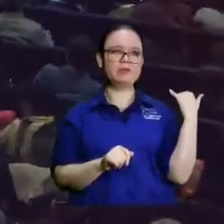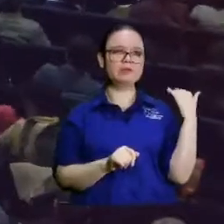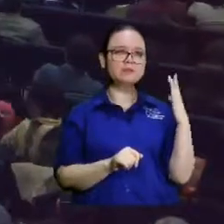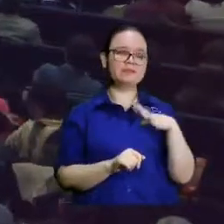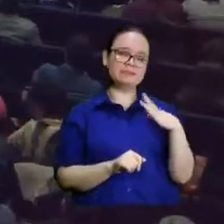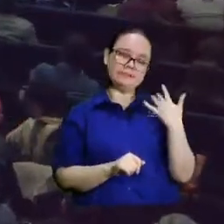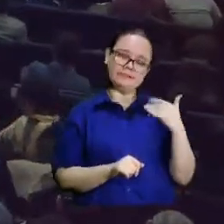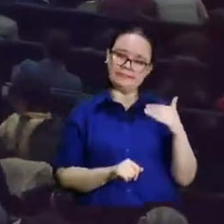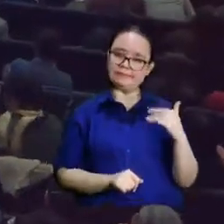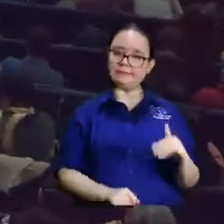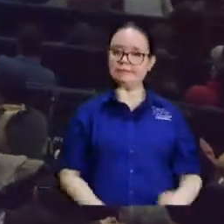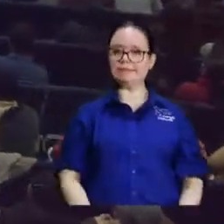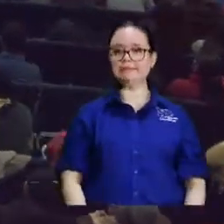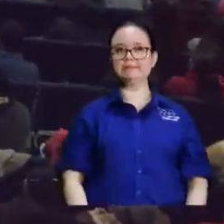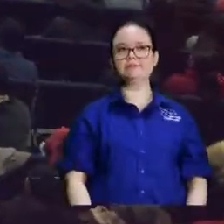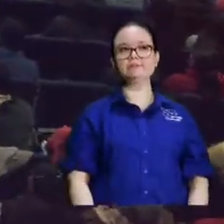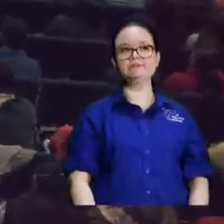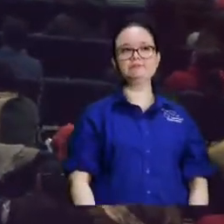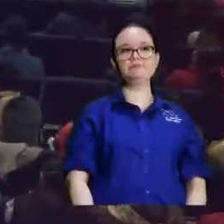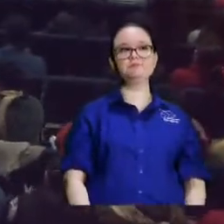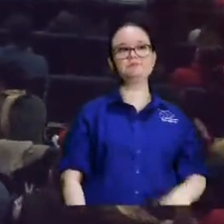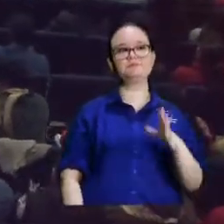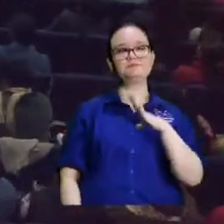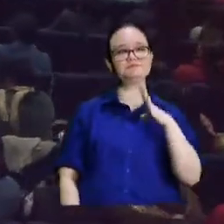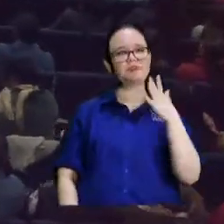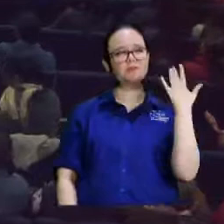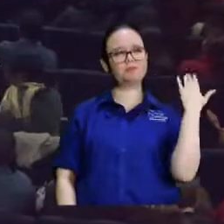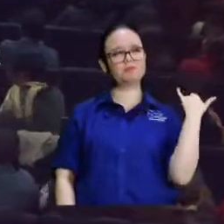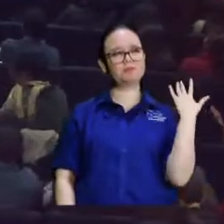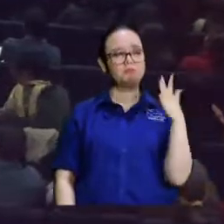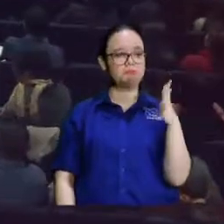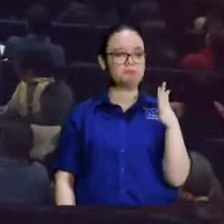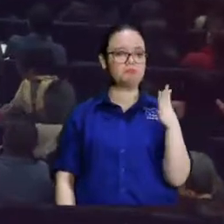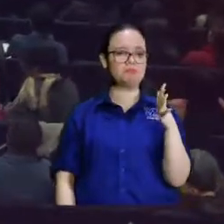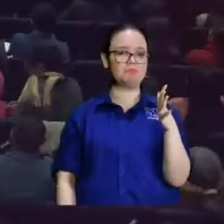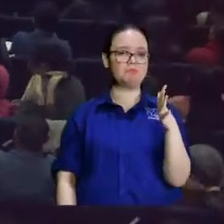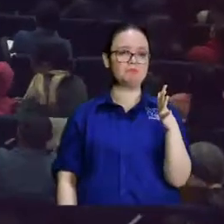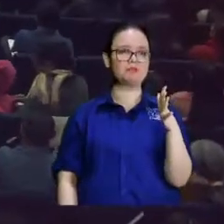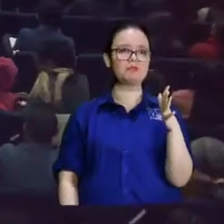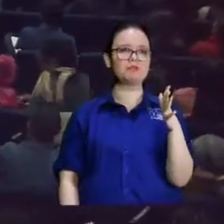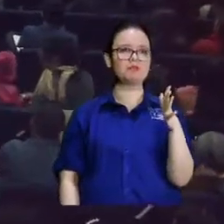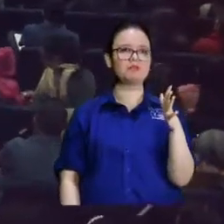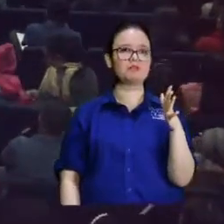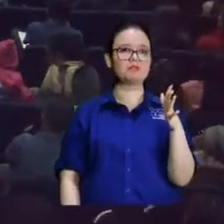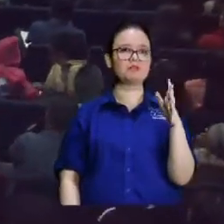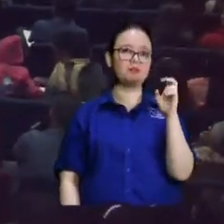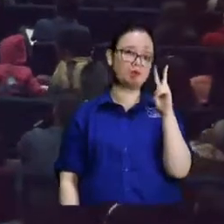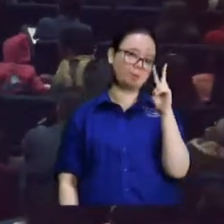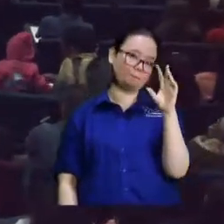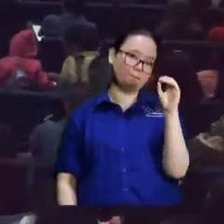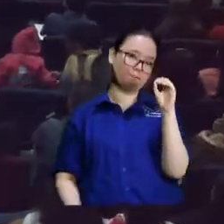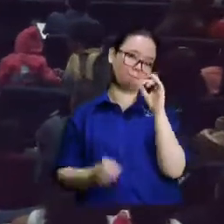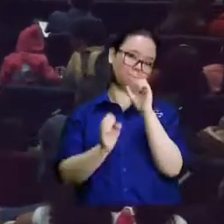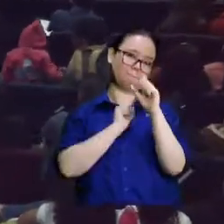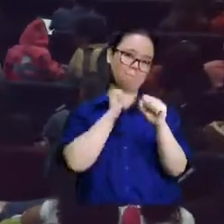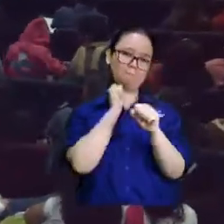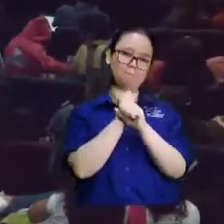cardíaca estamos hablando de hace sí cuando era patojo por lo menos 20 años